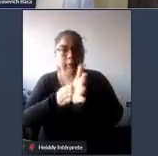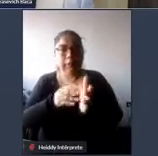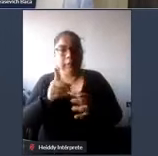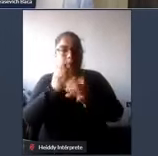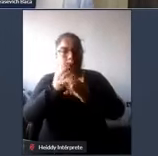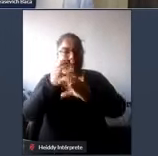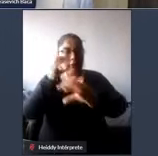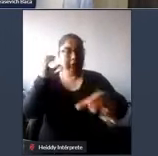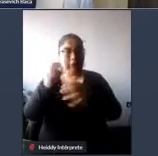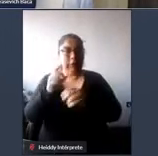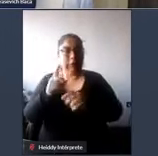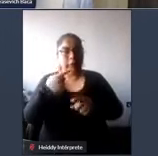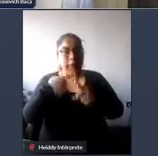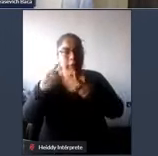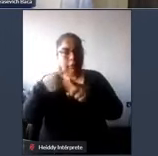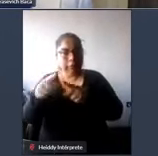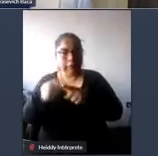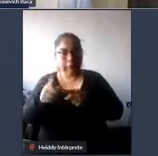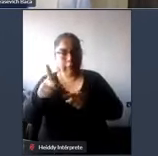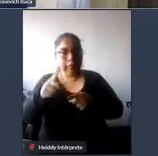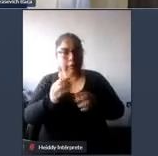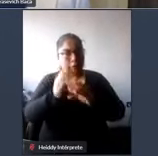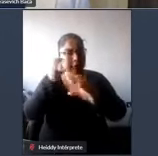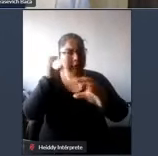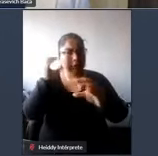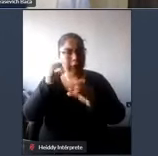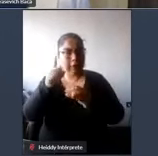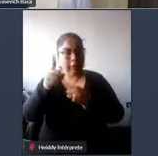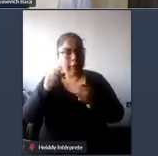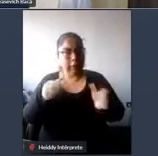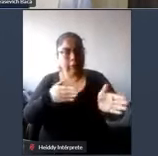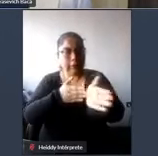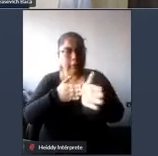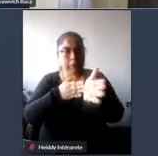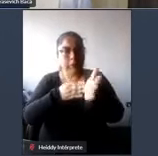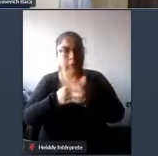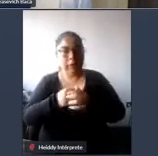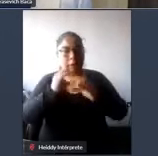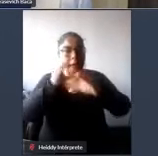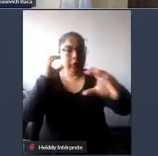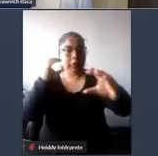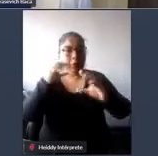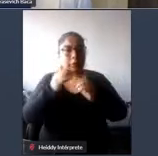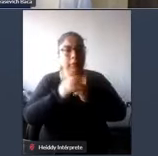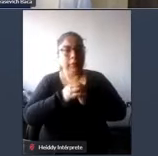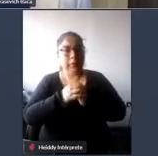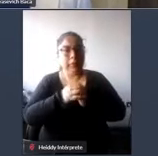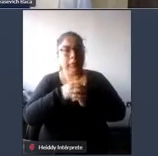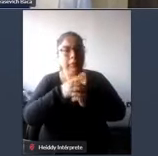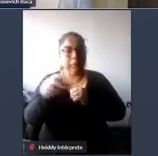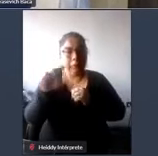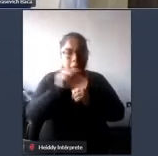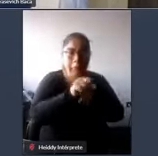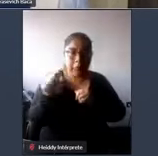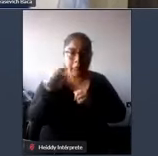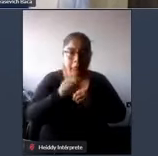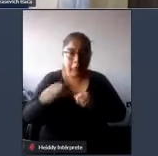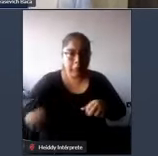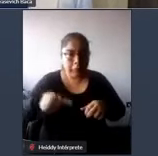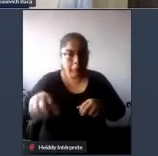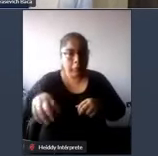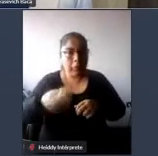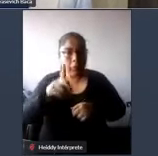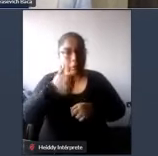realizados en diferentes medios o sistemas de transporte como los vehículos automotores que pueden